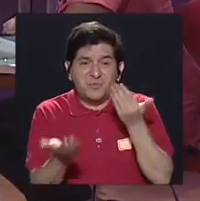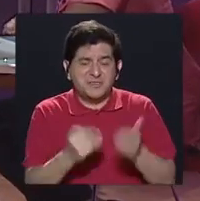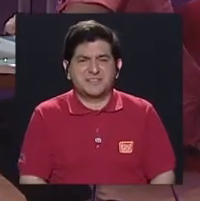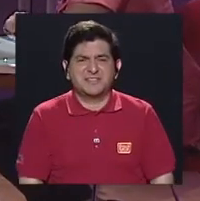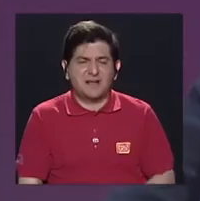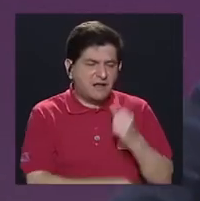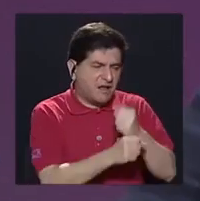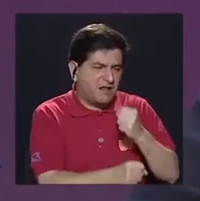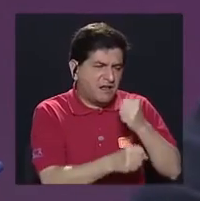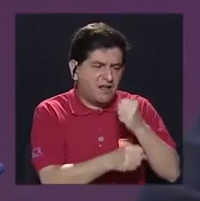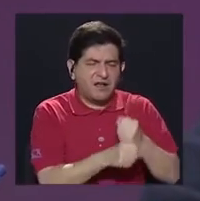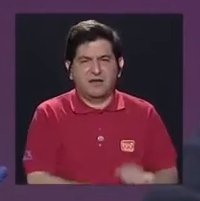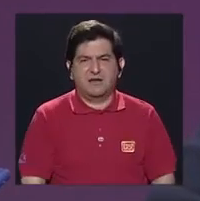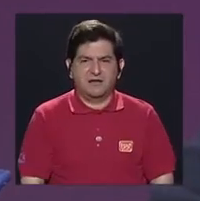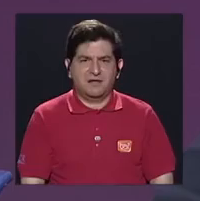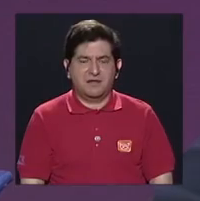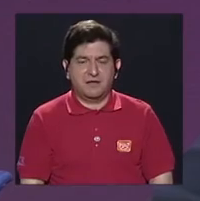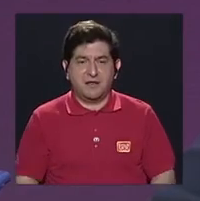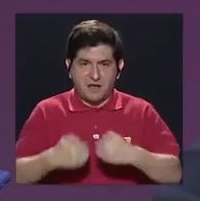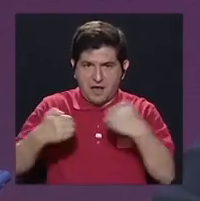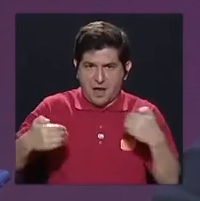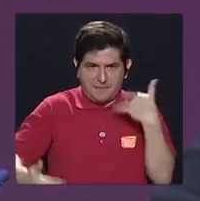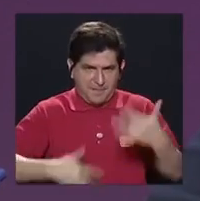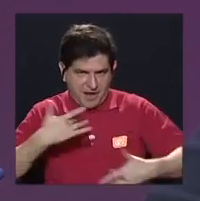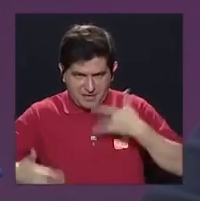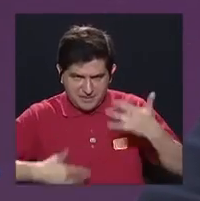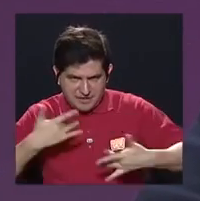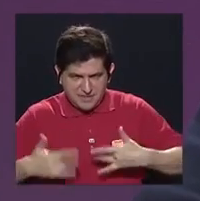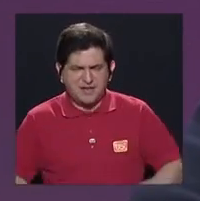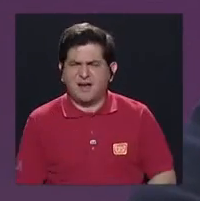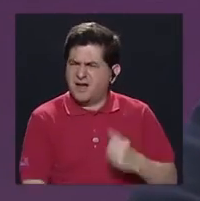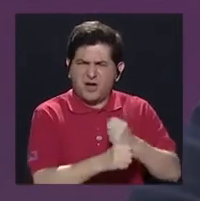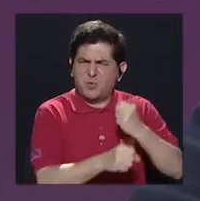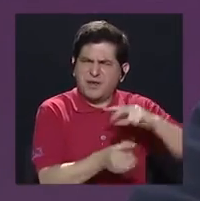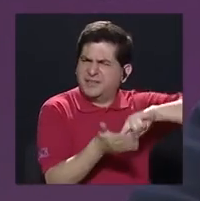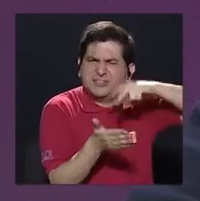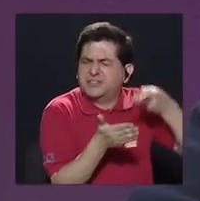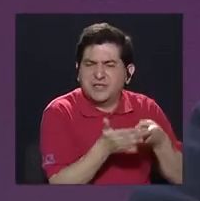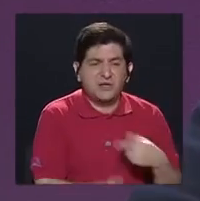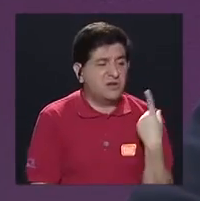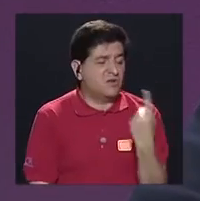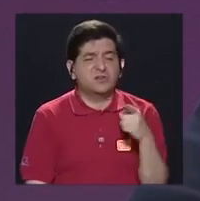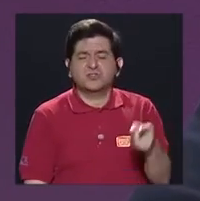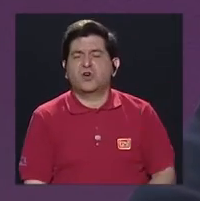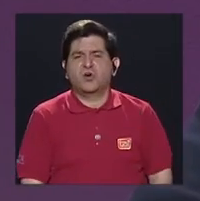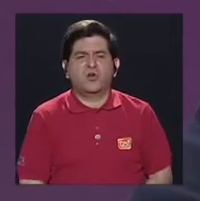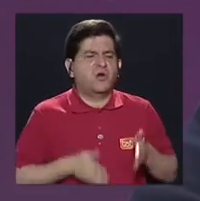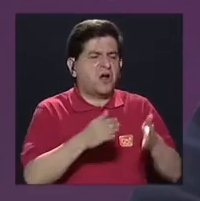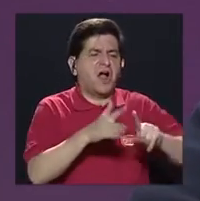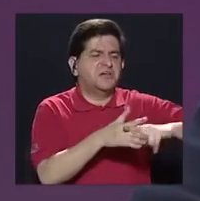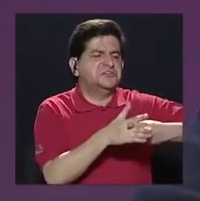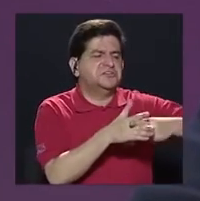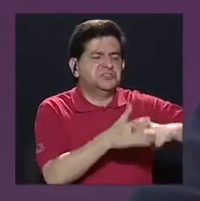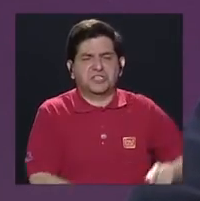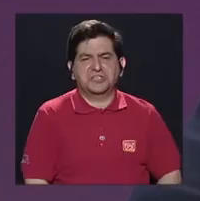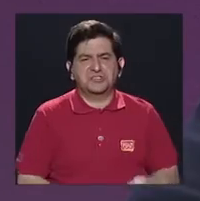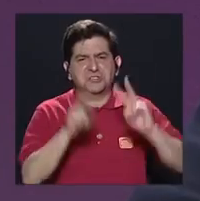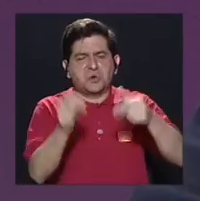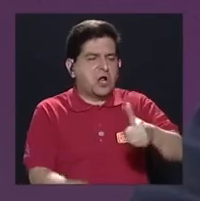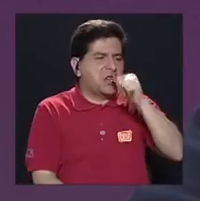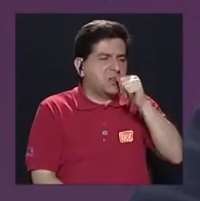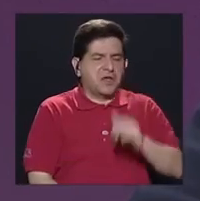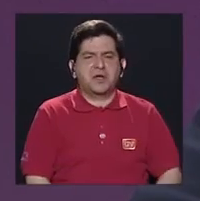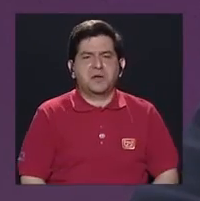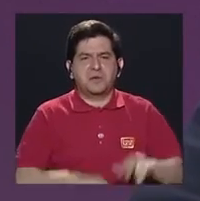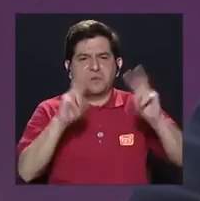operativa, ¿verdad? La parte de la sensibilización que nosotros hablamos. esa parte operativa? De que se dedican solo a arreglar caminos, con el tema del agua,